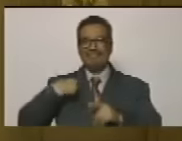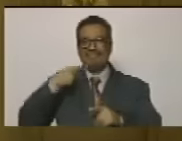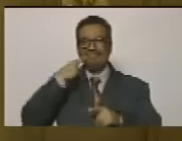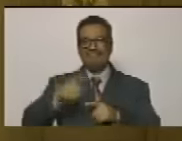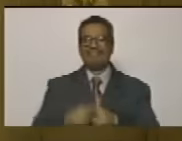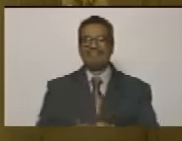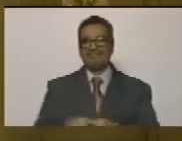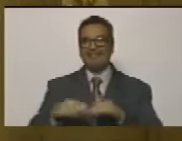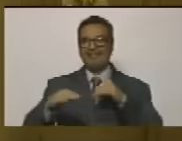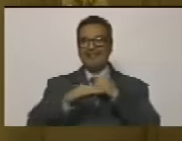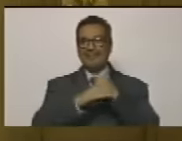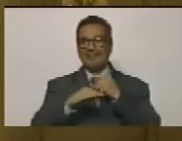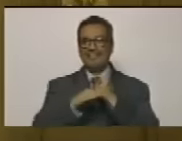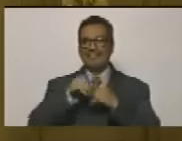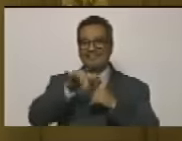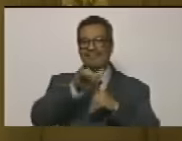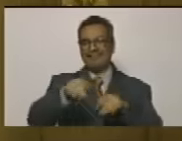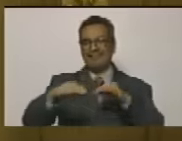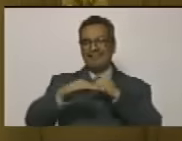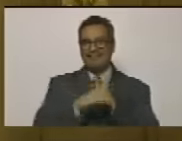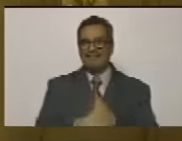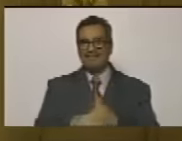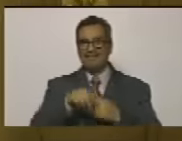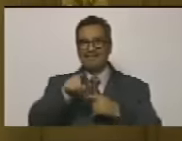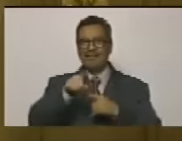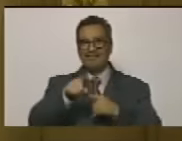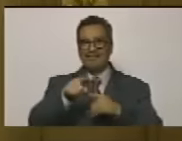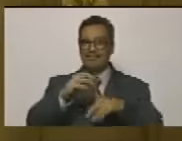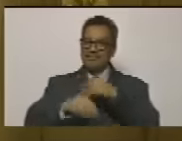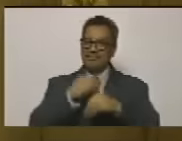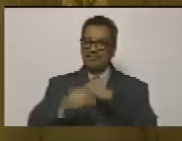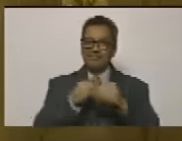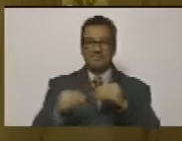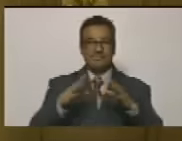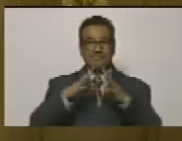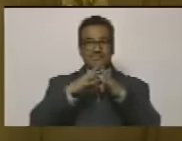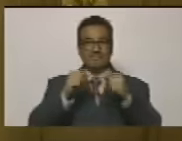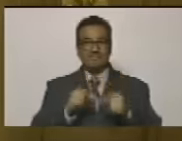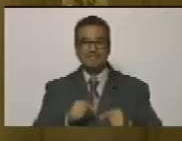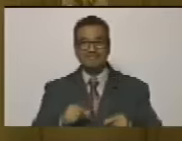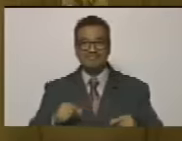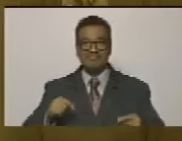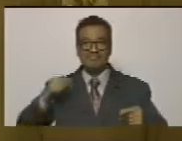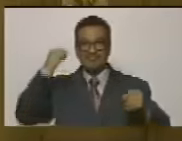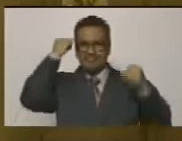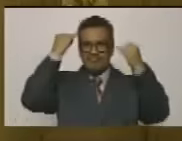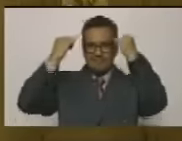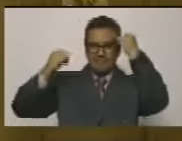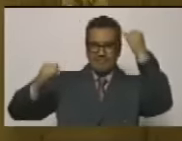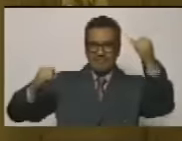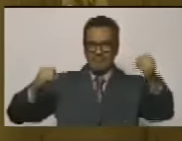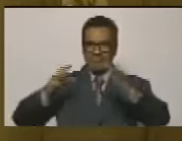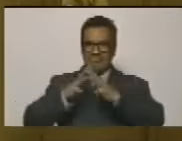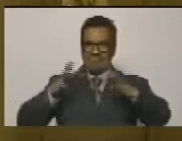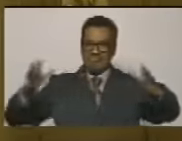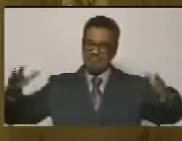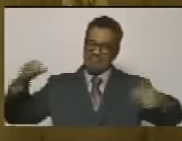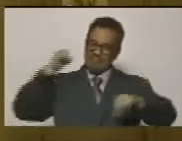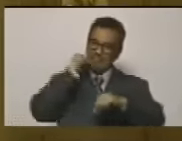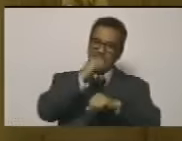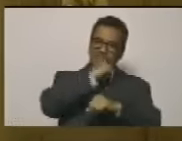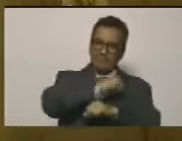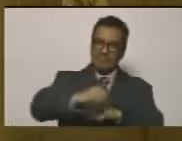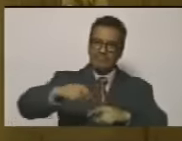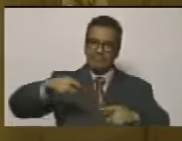simultánea están estableciendo toda una estratagema para el magnicidio, para